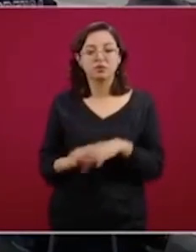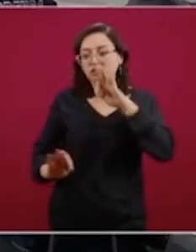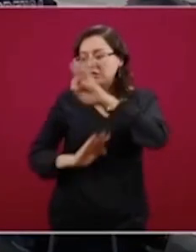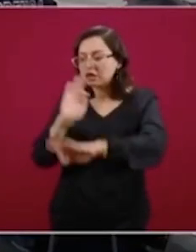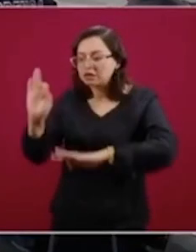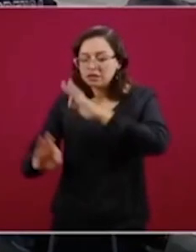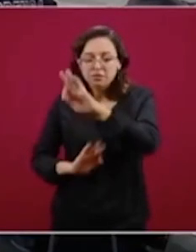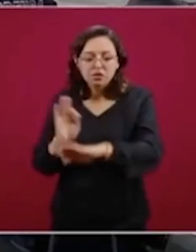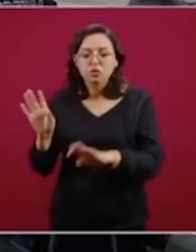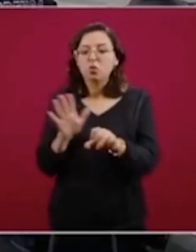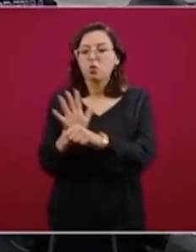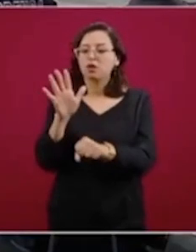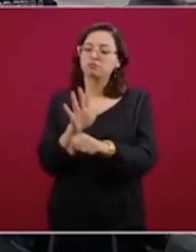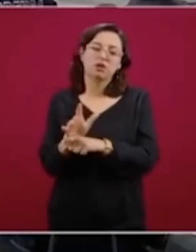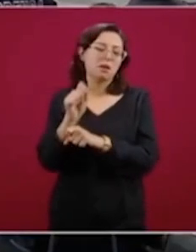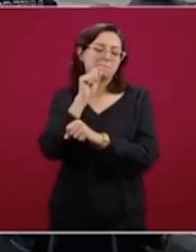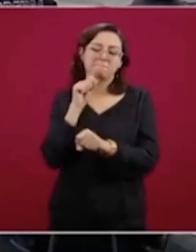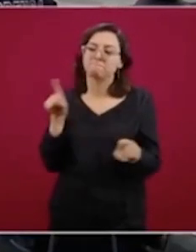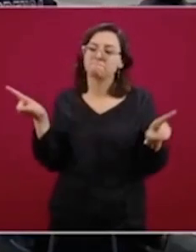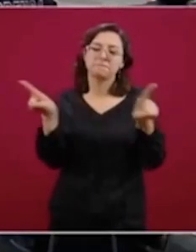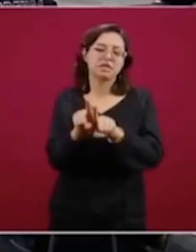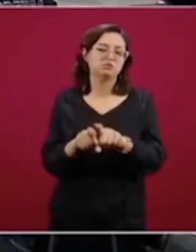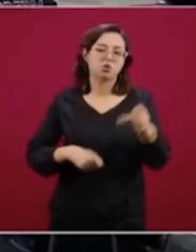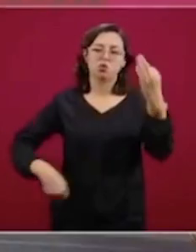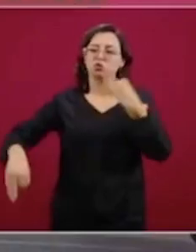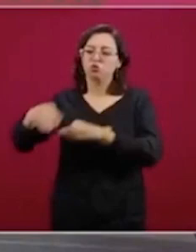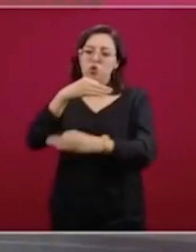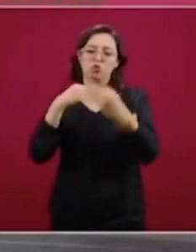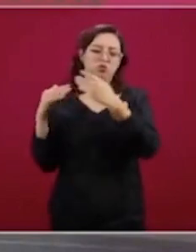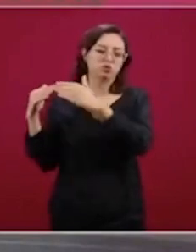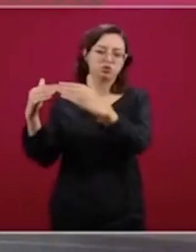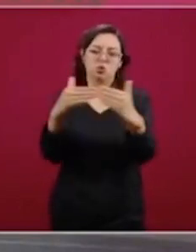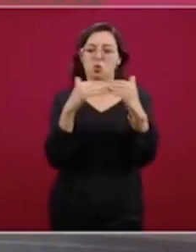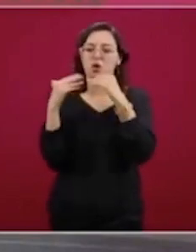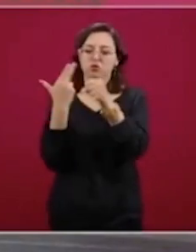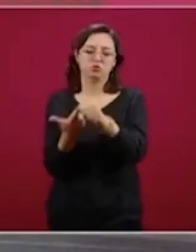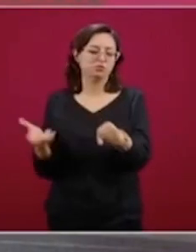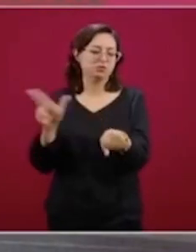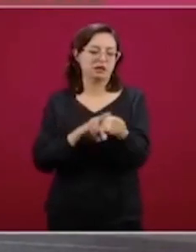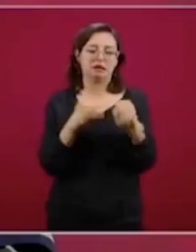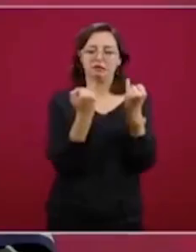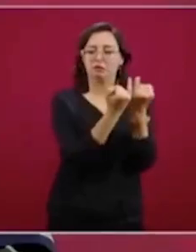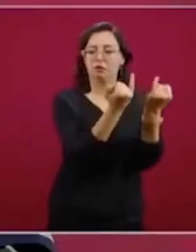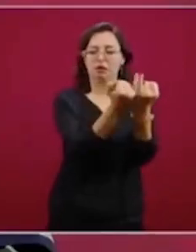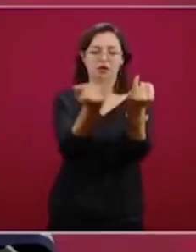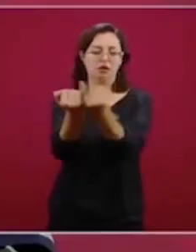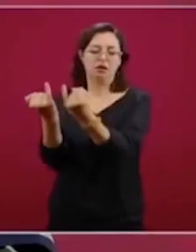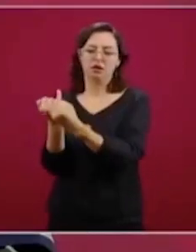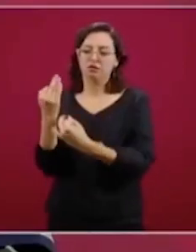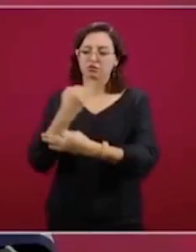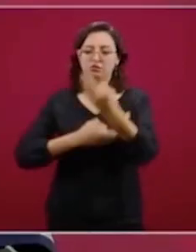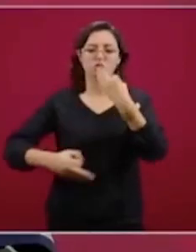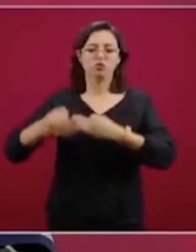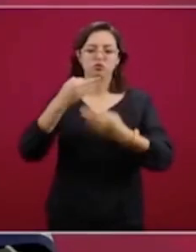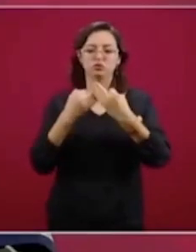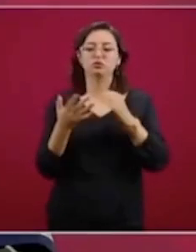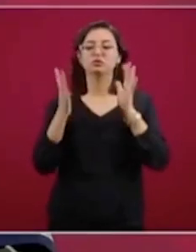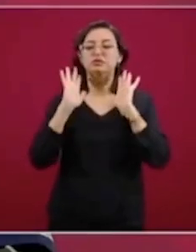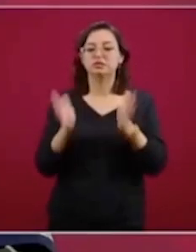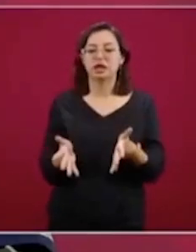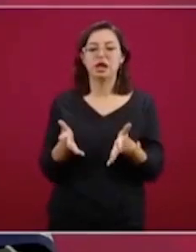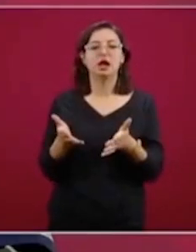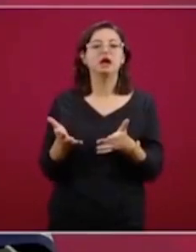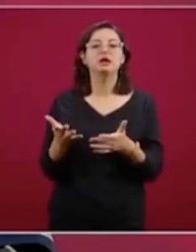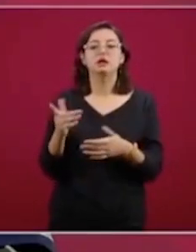que se les da a las personas civiles que recibimos. Aquí en el Hospital de la Ciudad de México hoy en día ya hemos recibido alrededor de